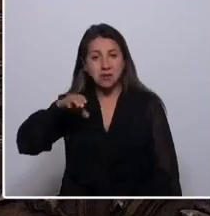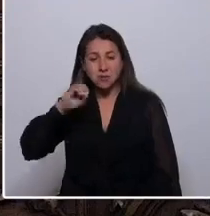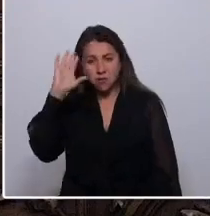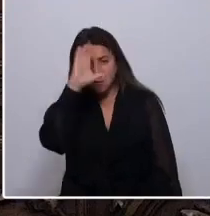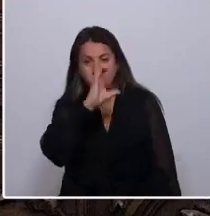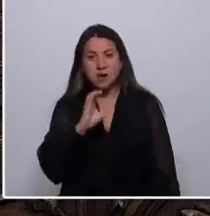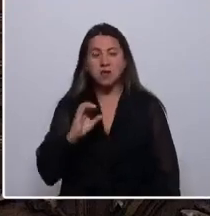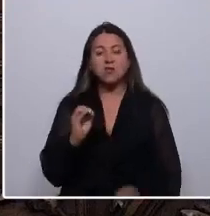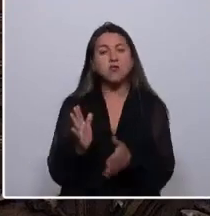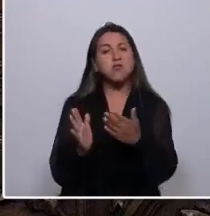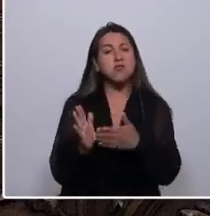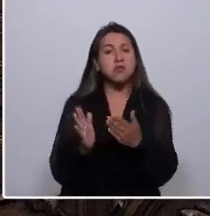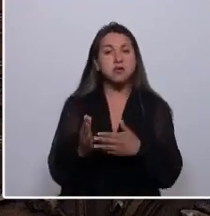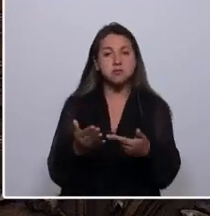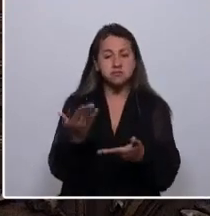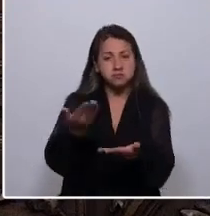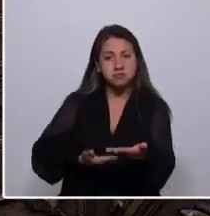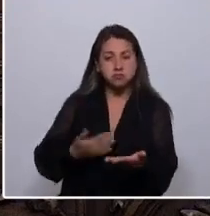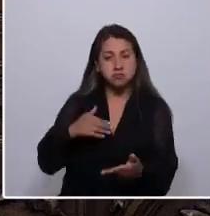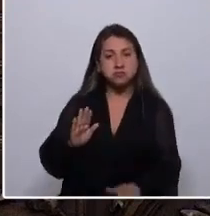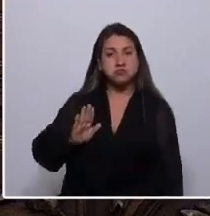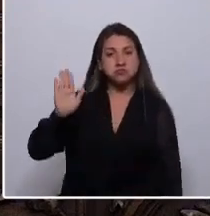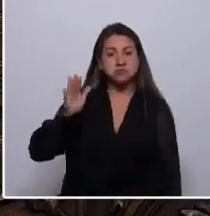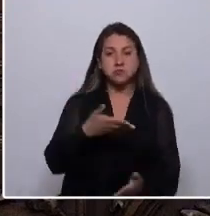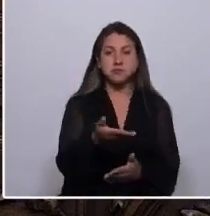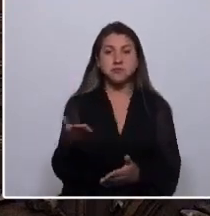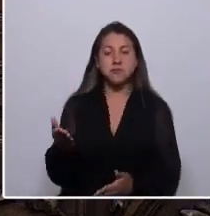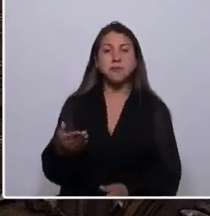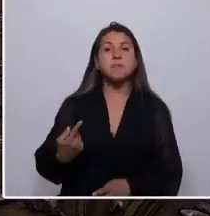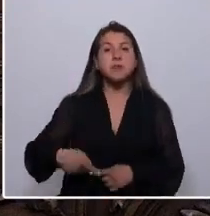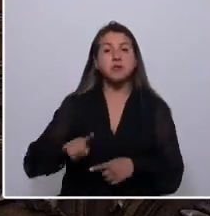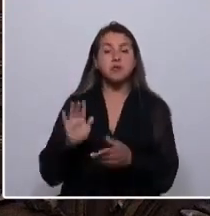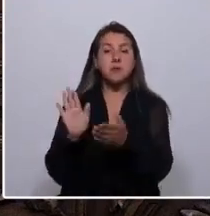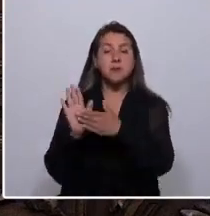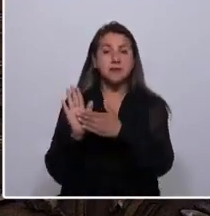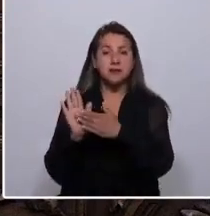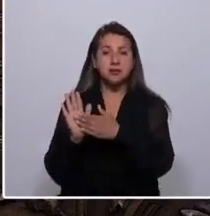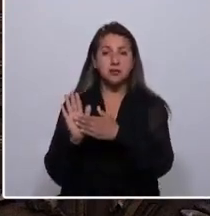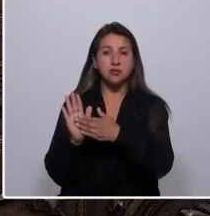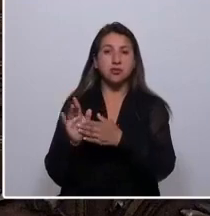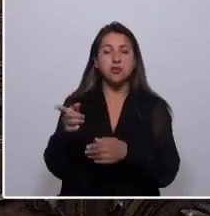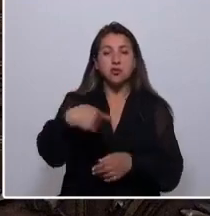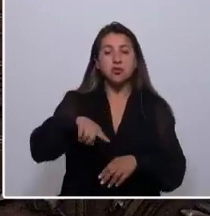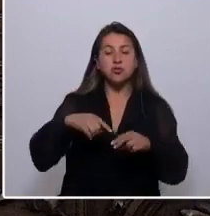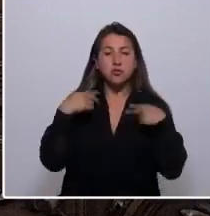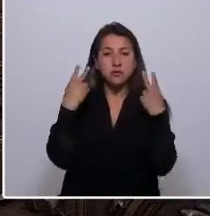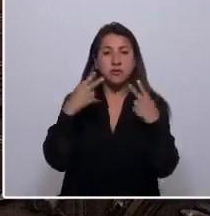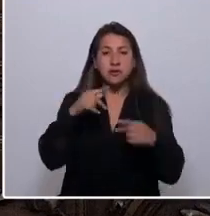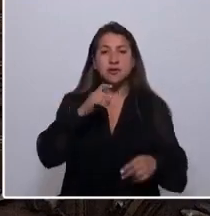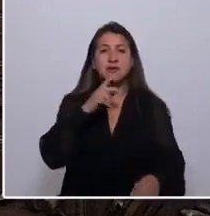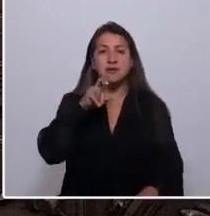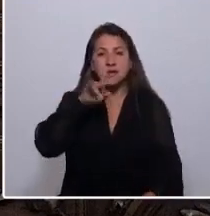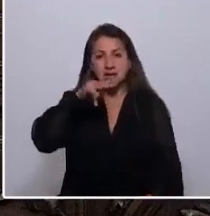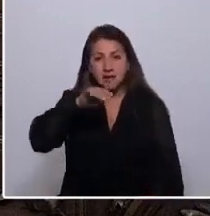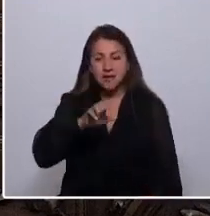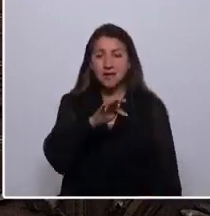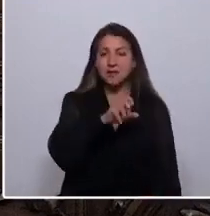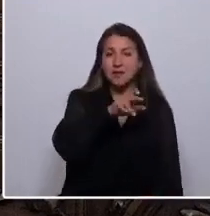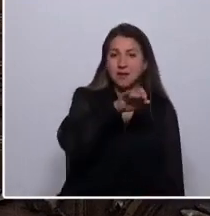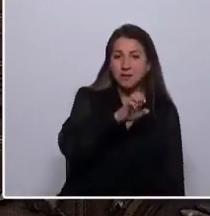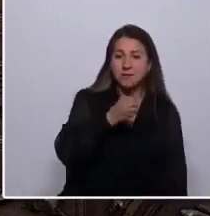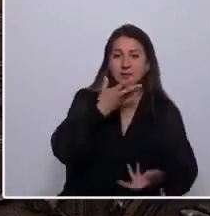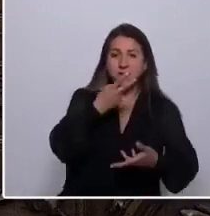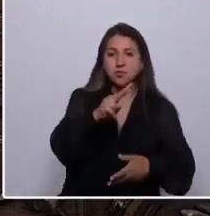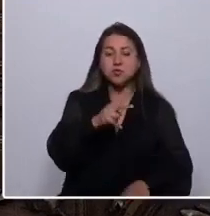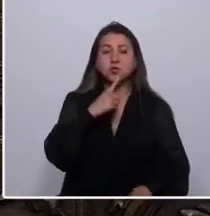con un par de hojas de las firmas para ser candidatos. La fidelidad a mandato hurtado. La valentía de Catherine Montalegre. Felipe Mena nombrando a